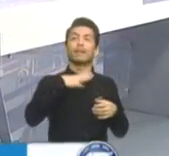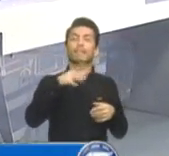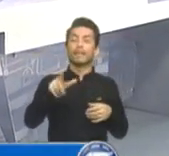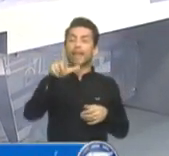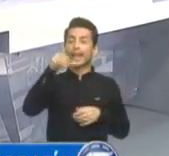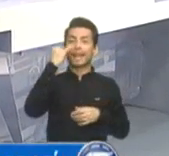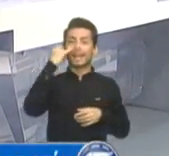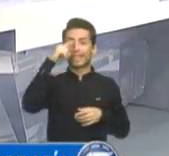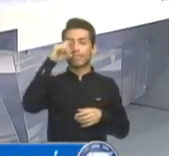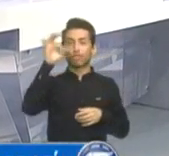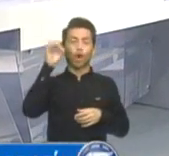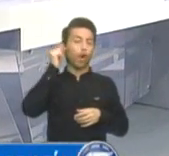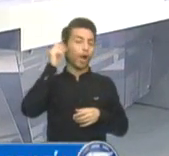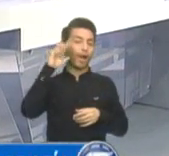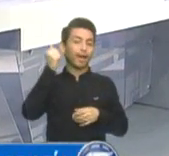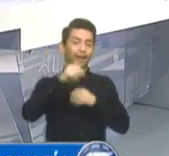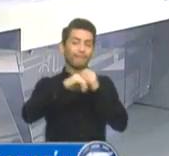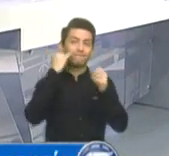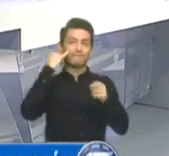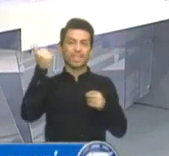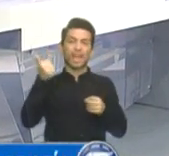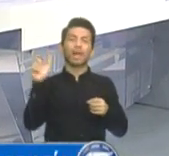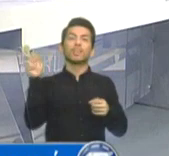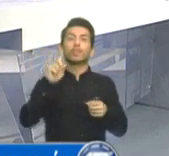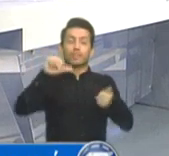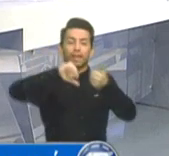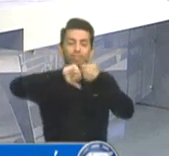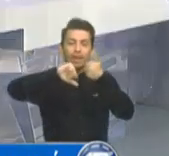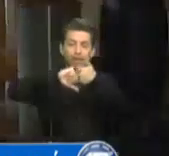ubicada en mediaciones de la calzada Atarán, el Solzul.